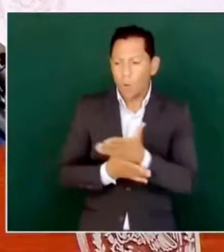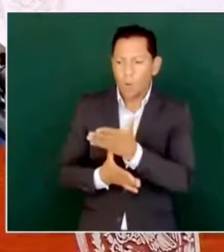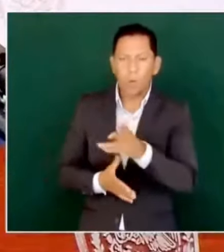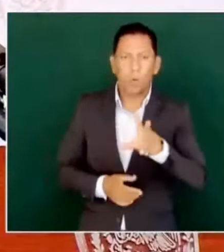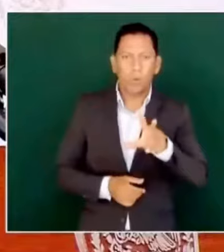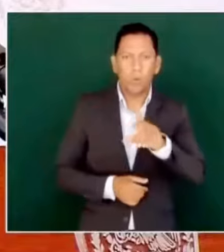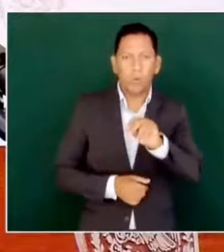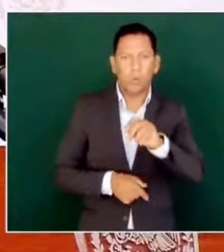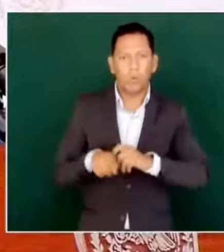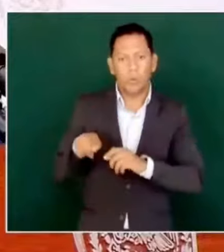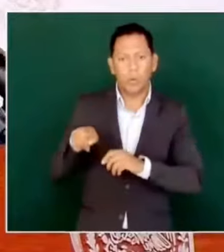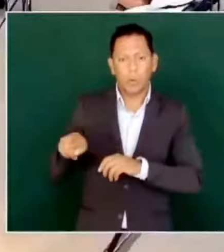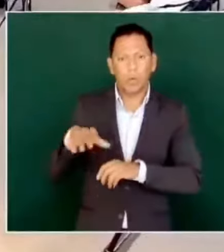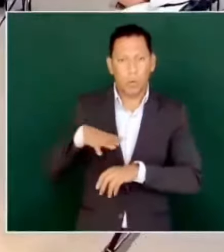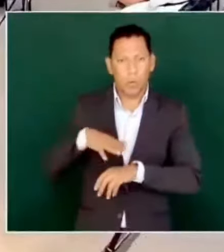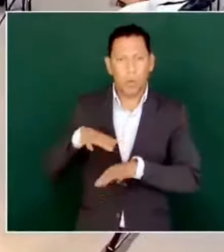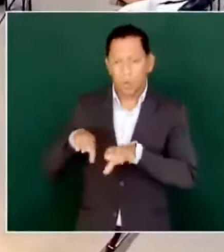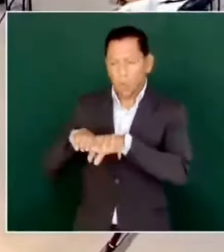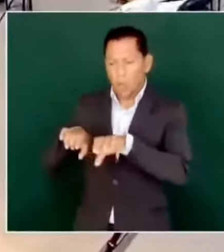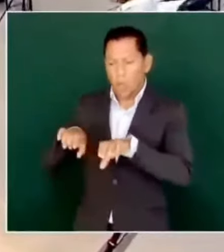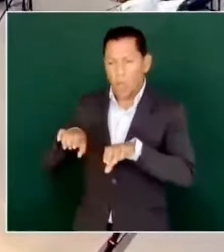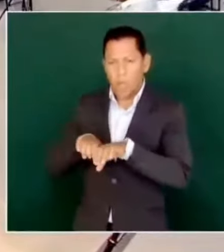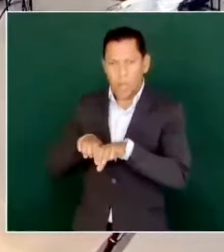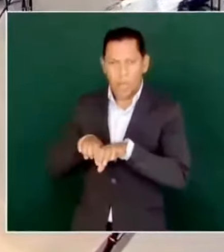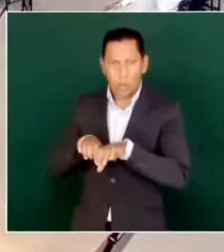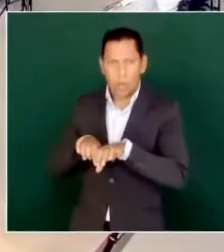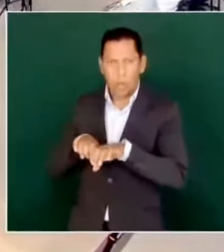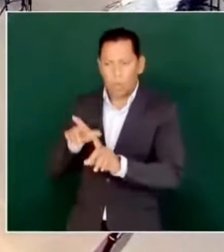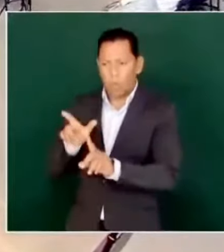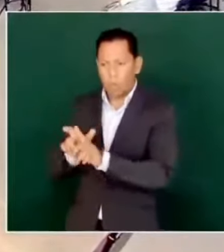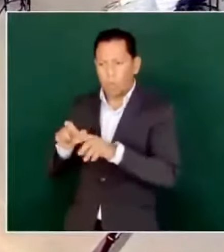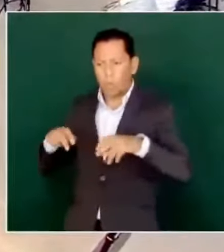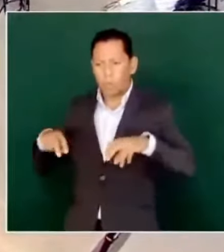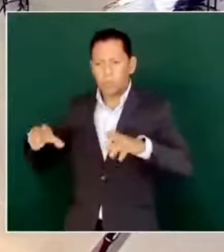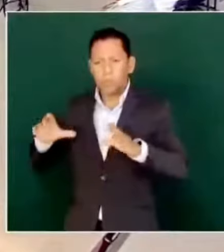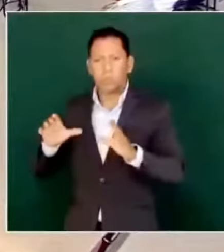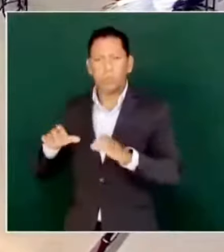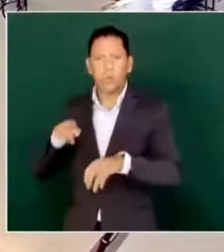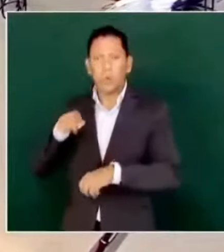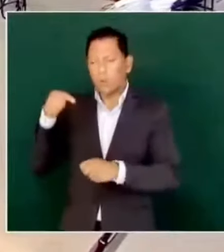Traen sus equipos. Y ellos pusieron las condiciones